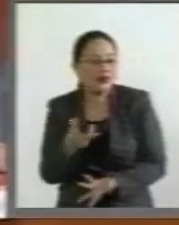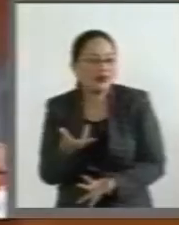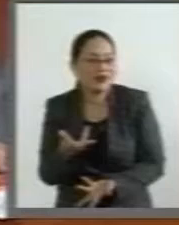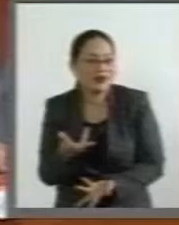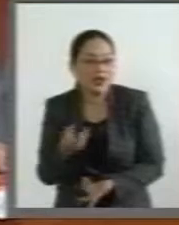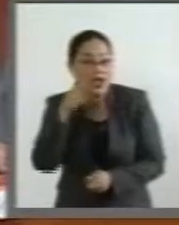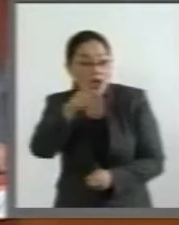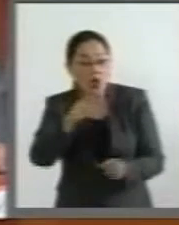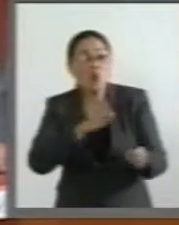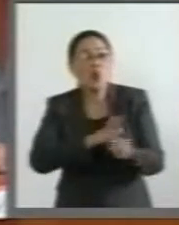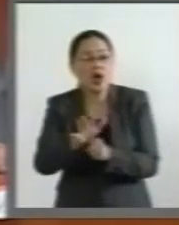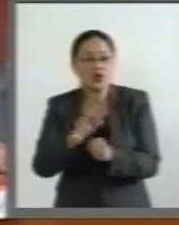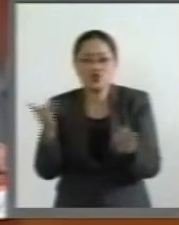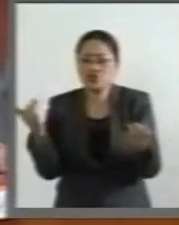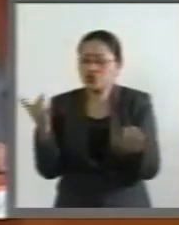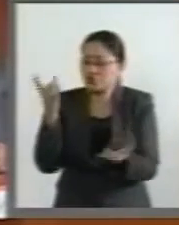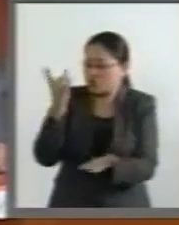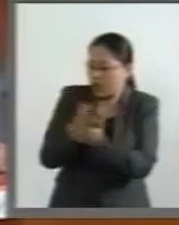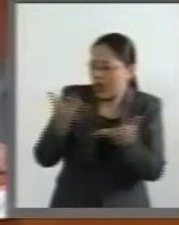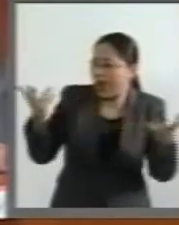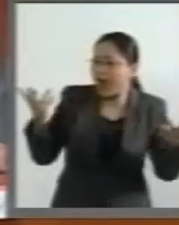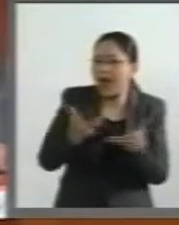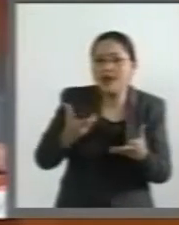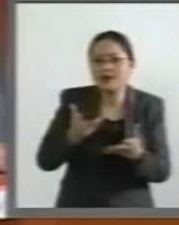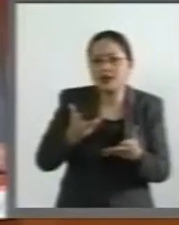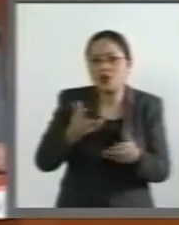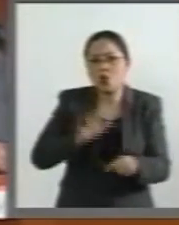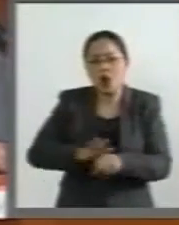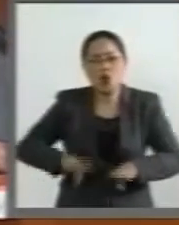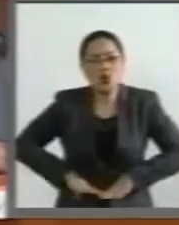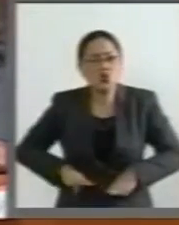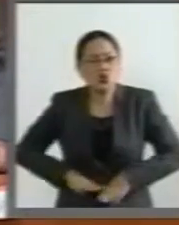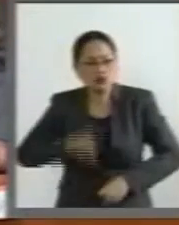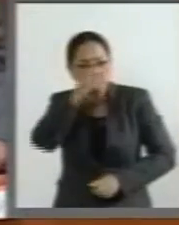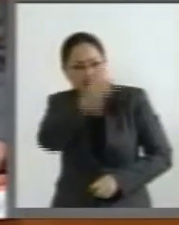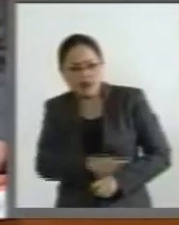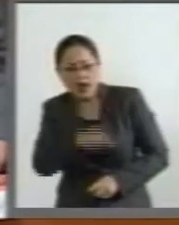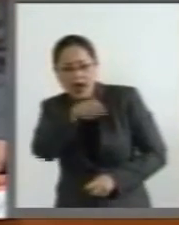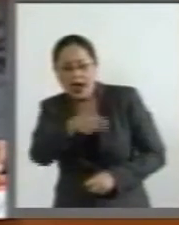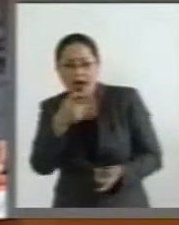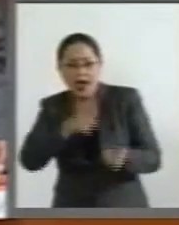Esos sólo actúan a partir de su conducta enferma que tienen.